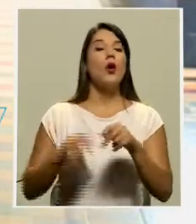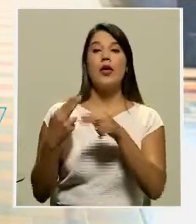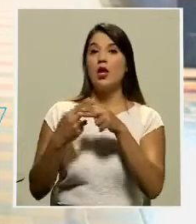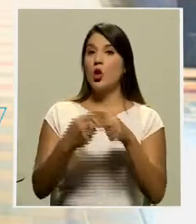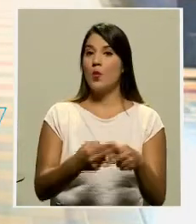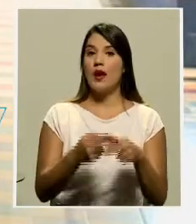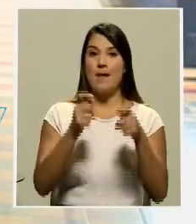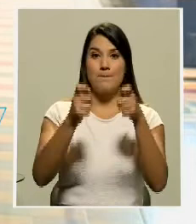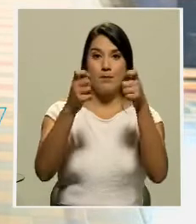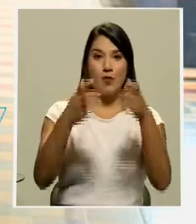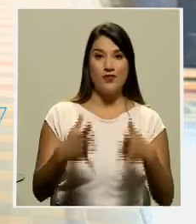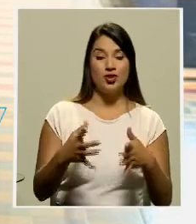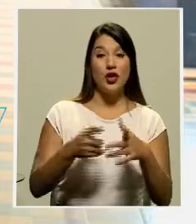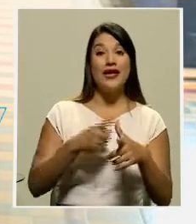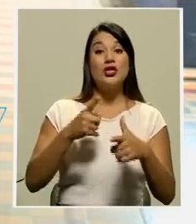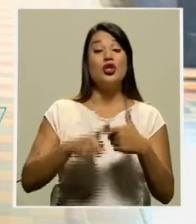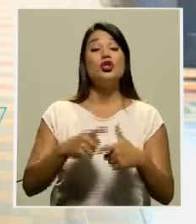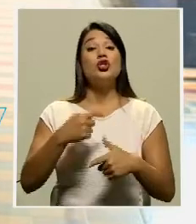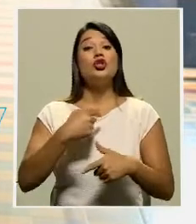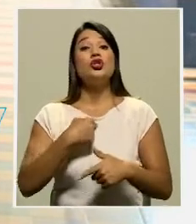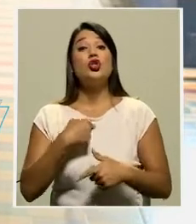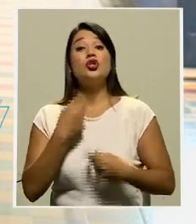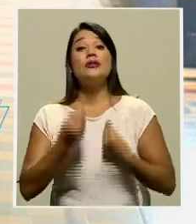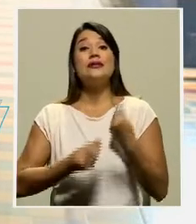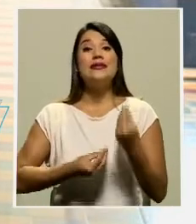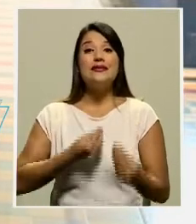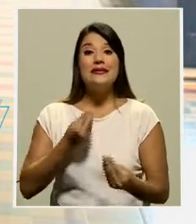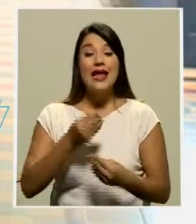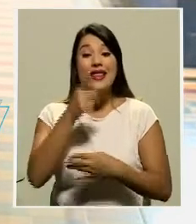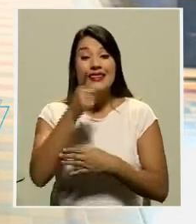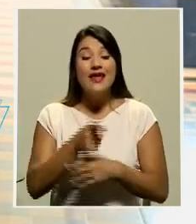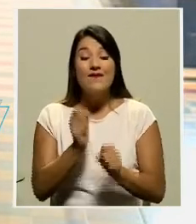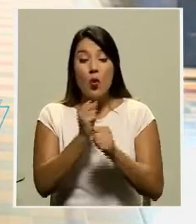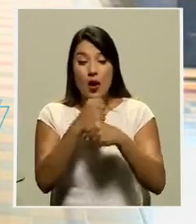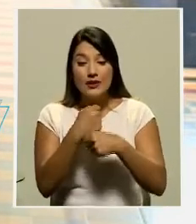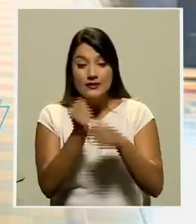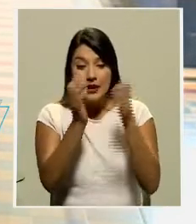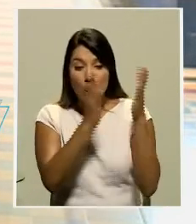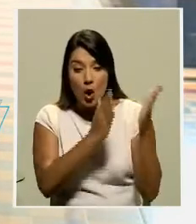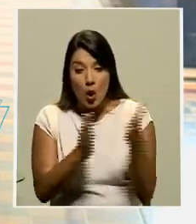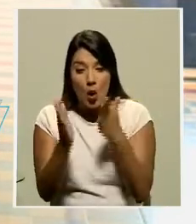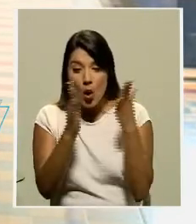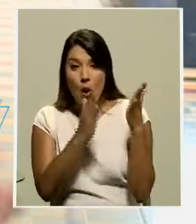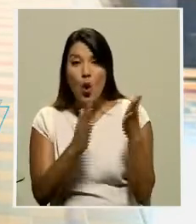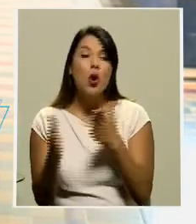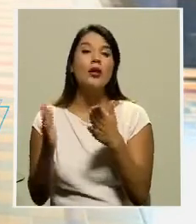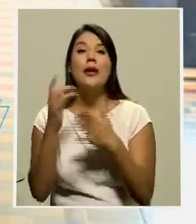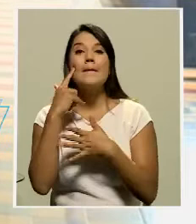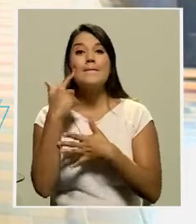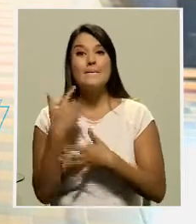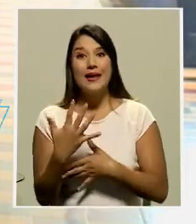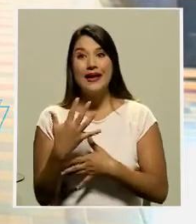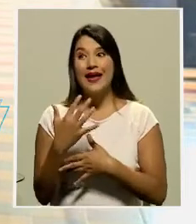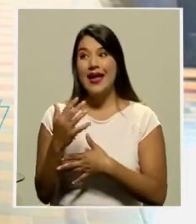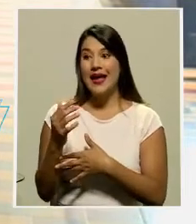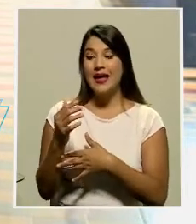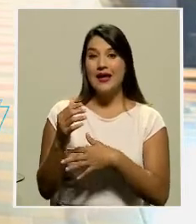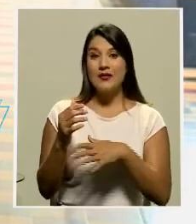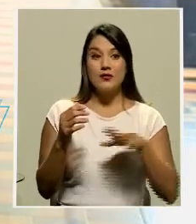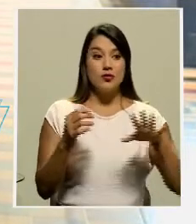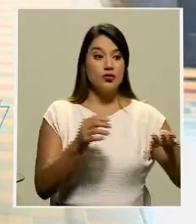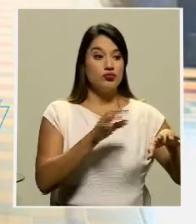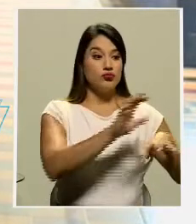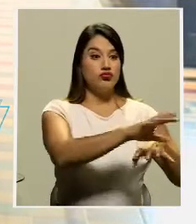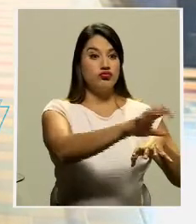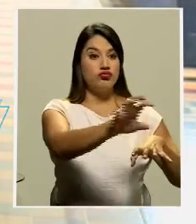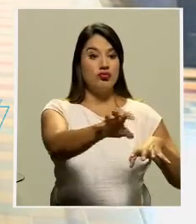¿verdad, docente? Entonces yo tengo que hacer una reestructura, tanto de dividir a esos chicos en los demás grupos, o ver cómo